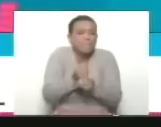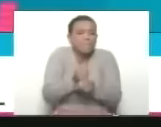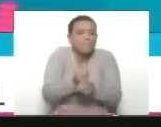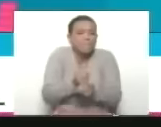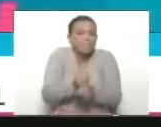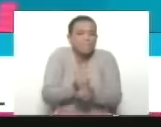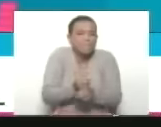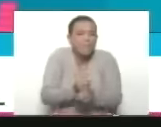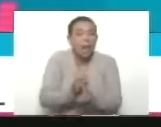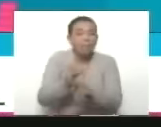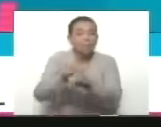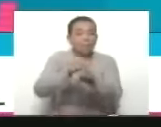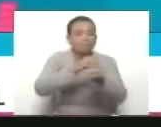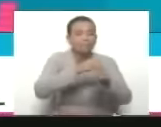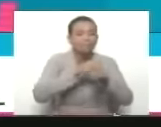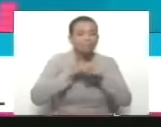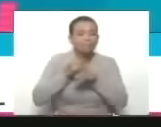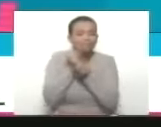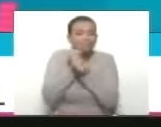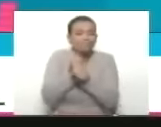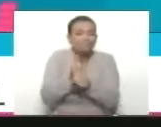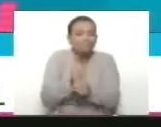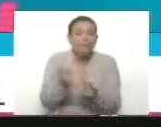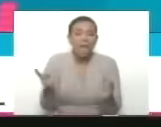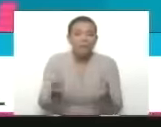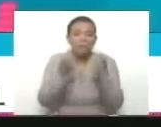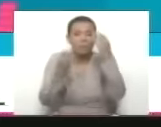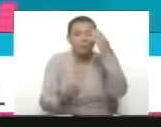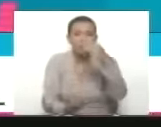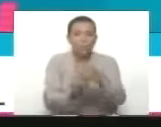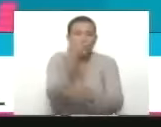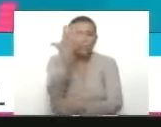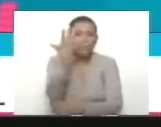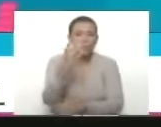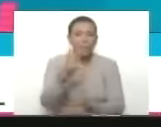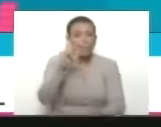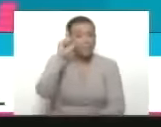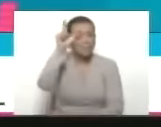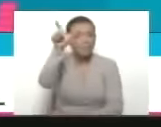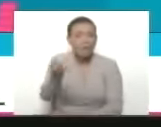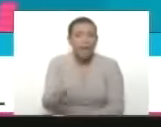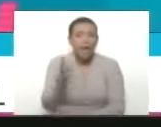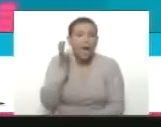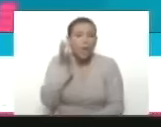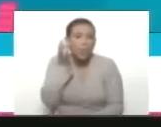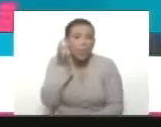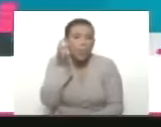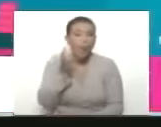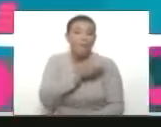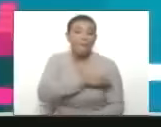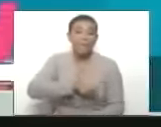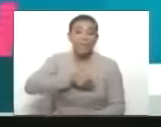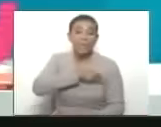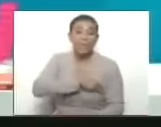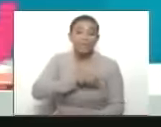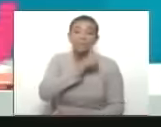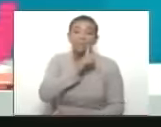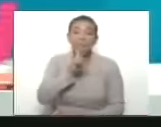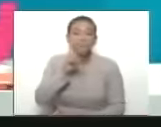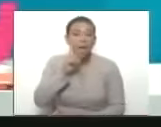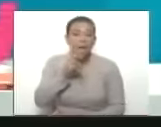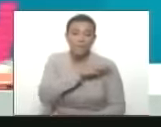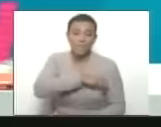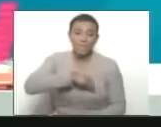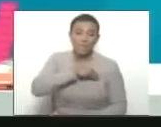el día anunciado, lanzamos para la mujer venezolana una gran misión, la gran